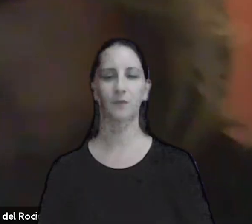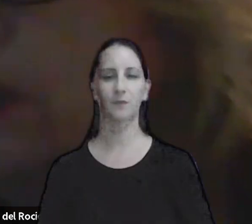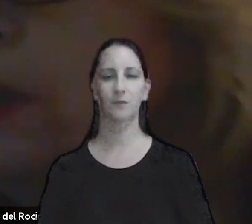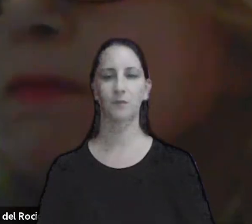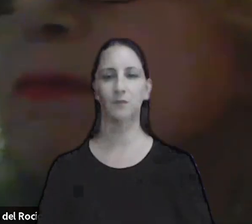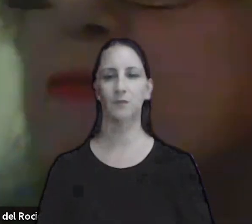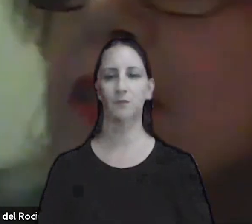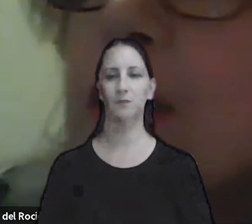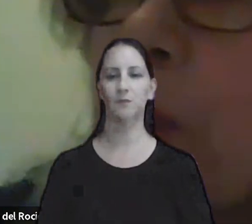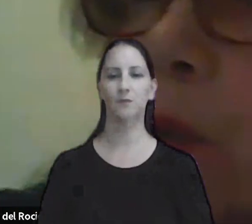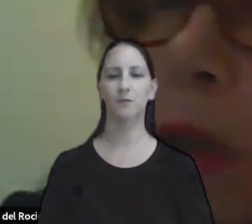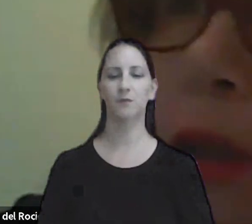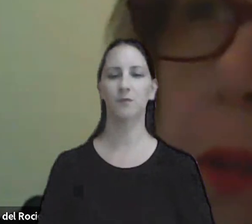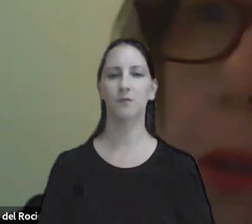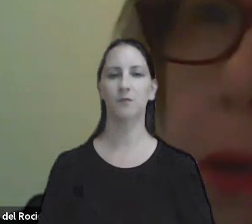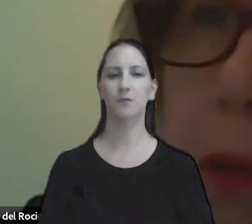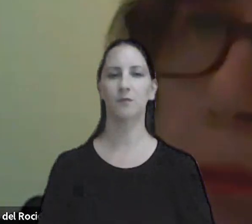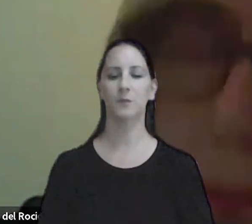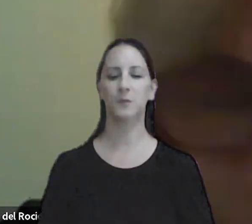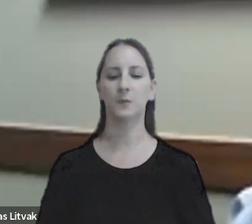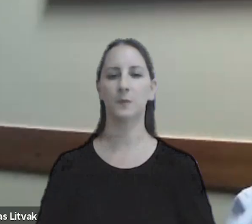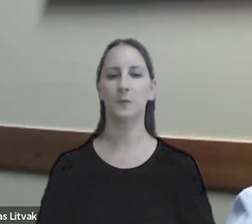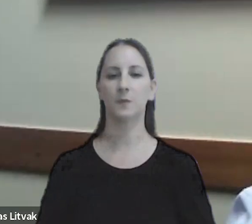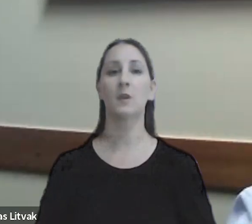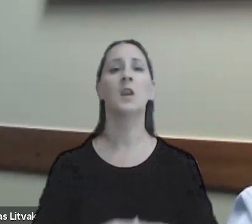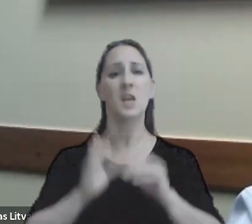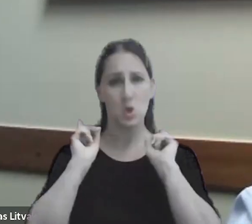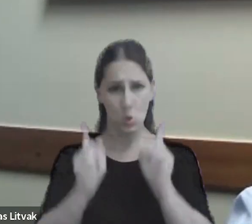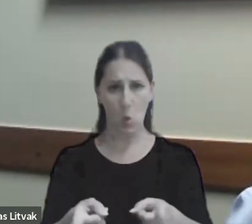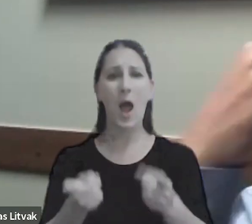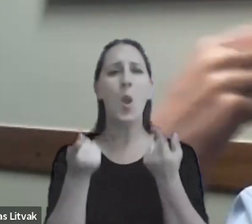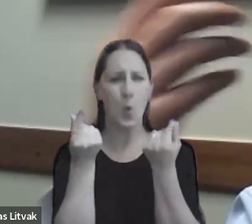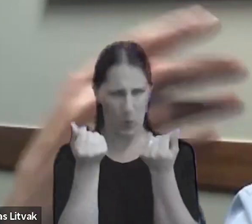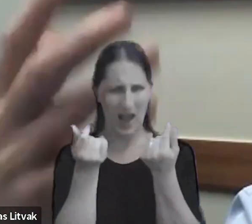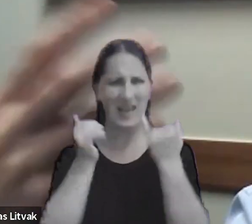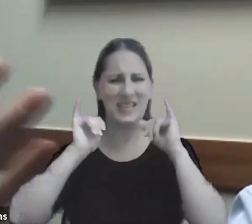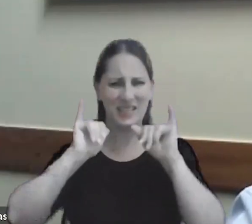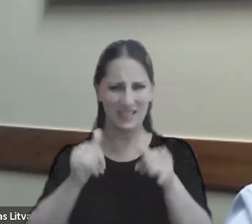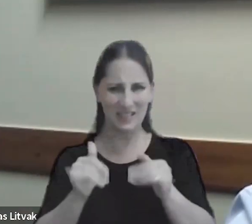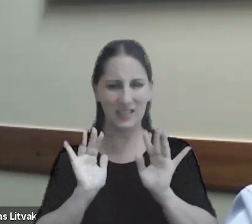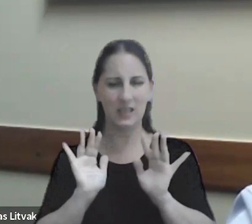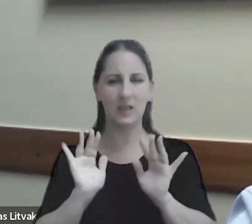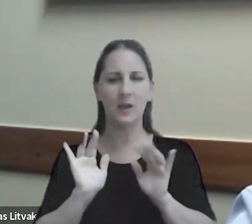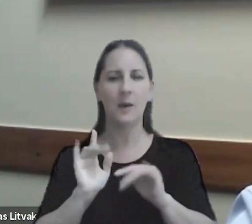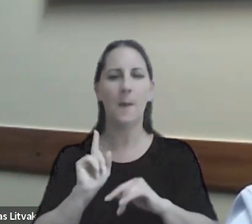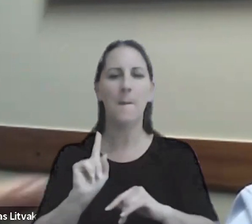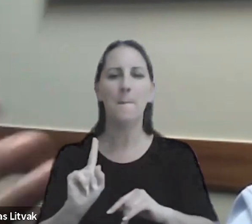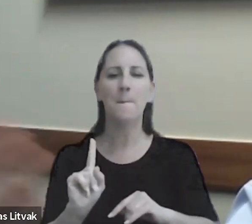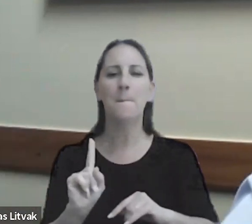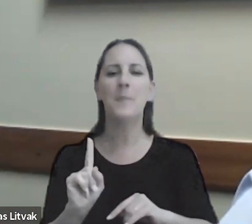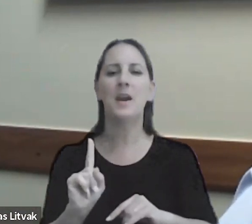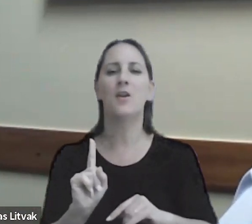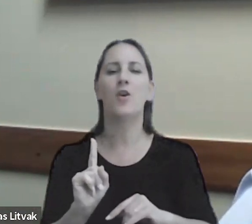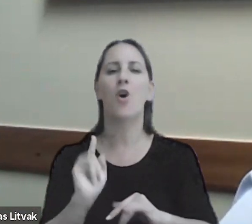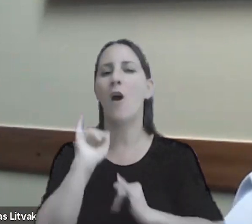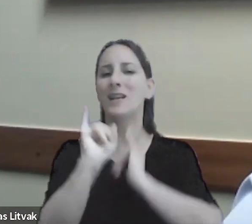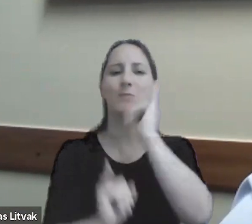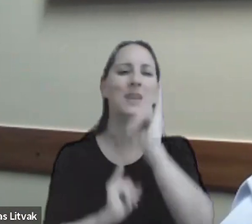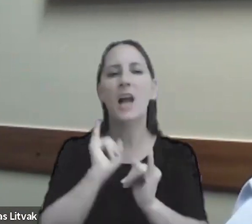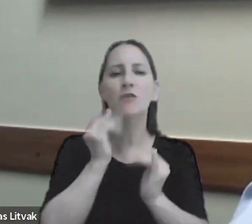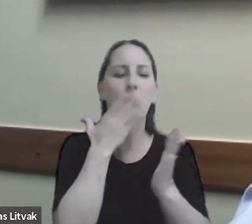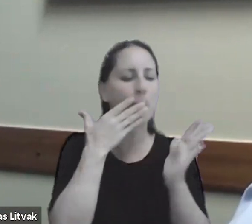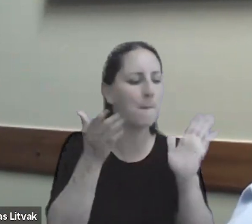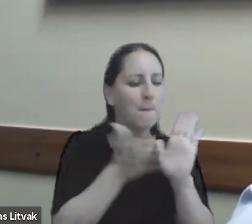bueno es decir no significa que no sea válido lo que significa es que no fue debidamente explicado y documentado